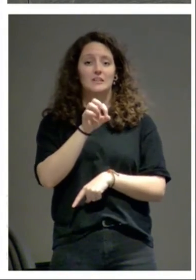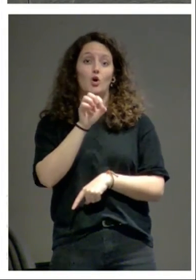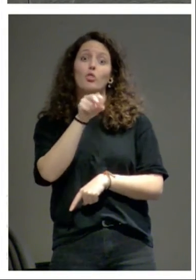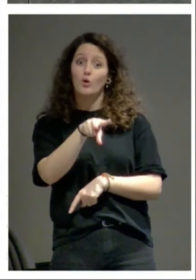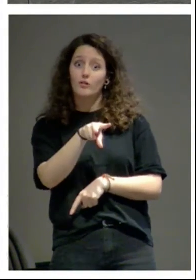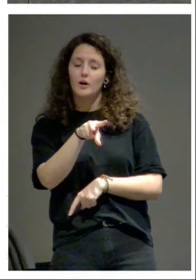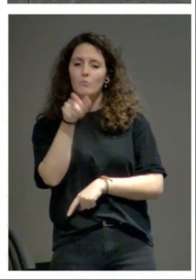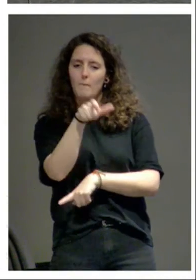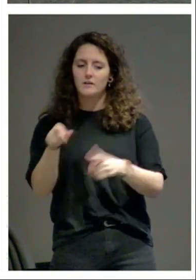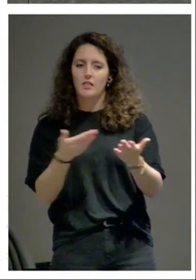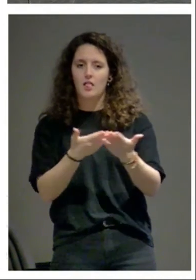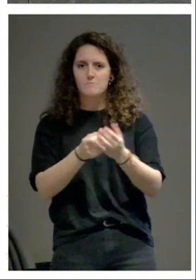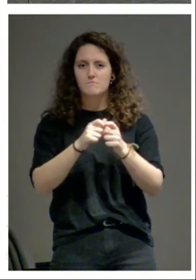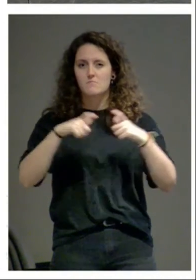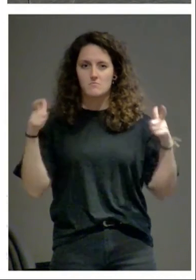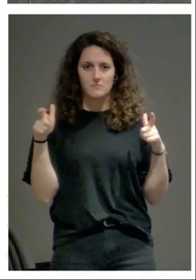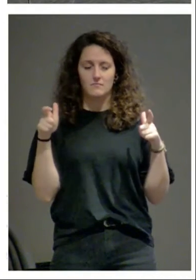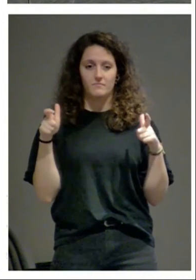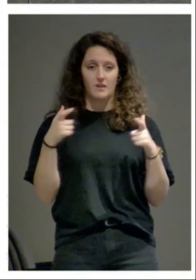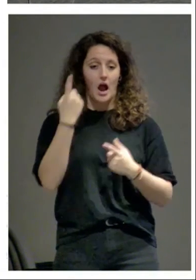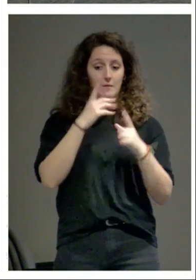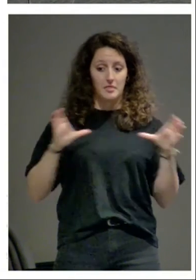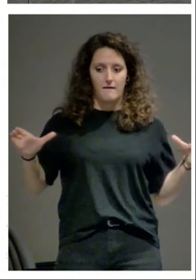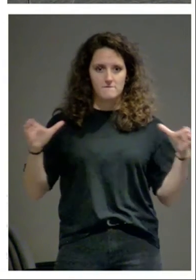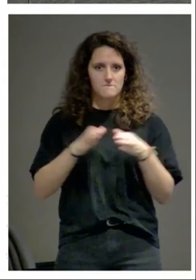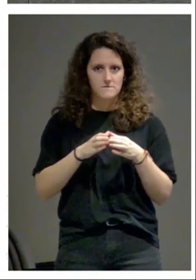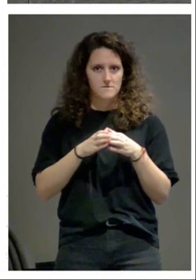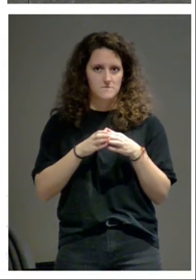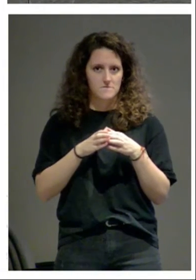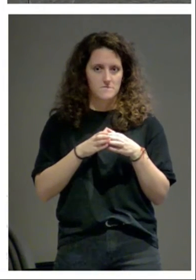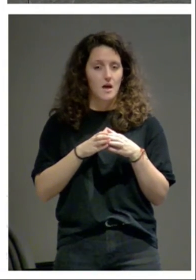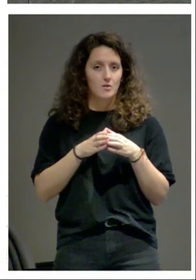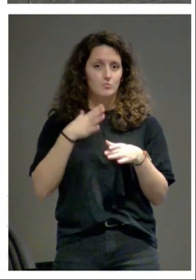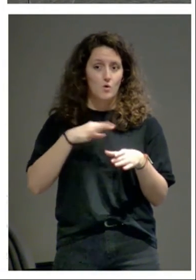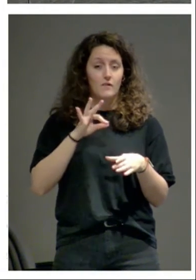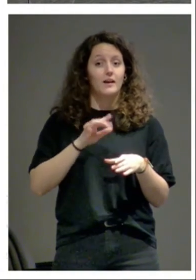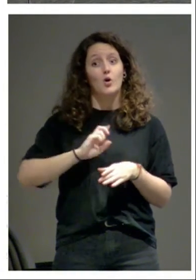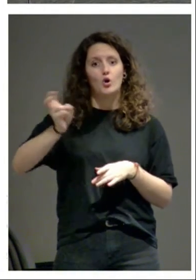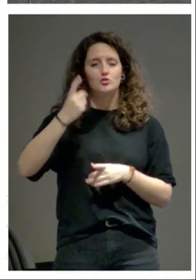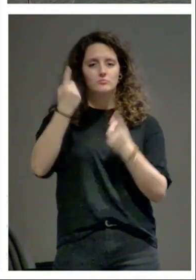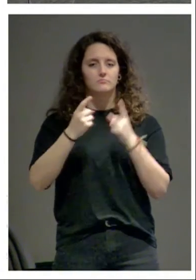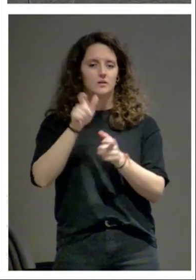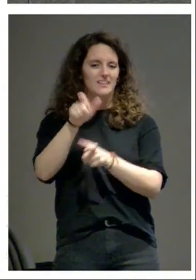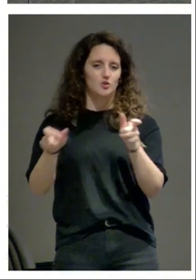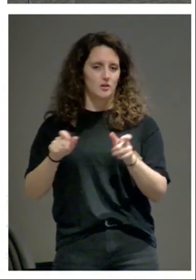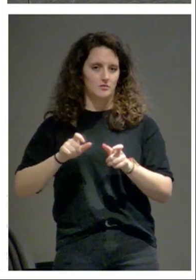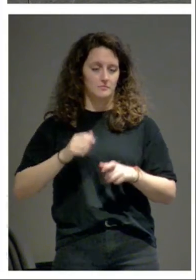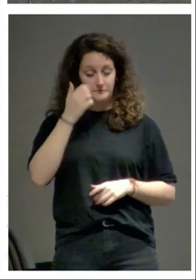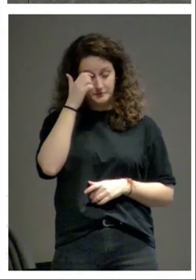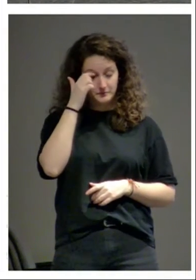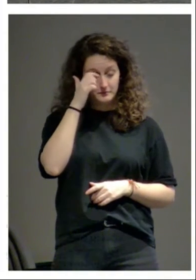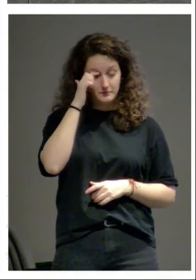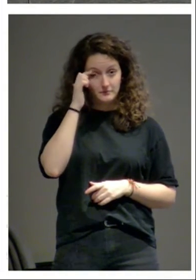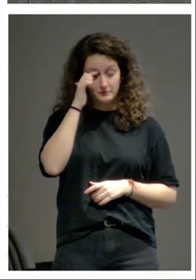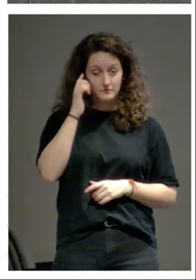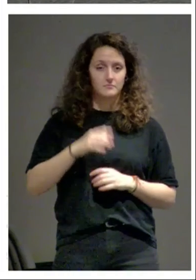más las personas a veces se unían formando cofradías y en otros casos eran particulares que hay detrás